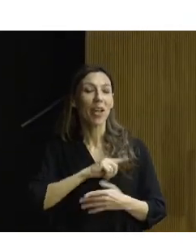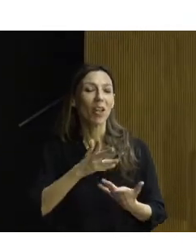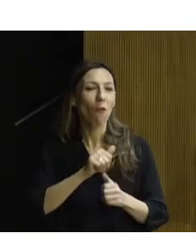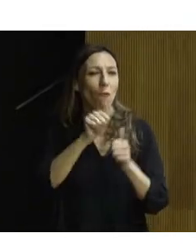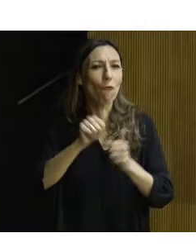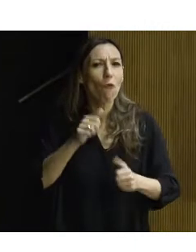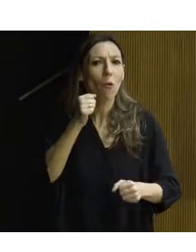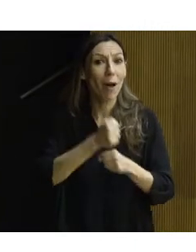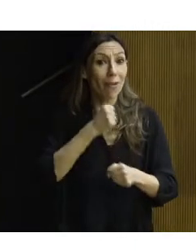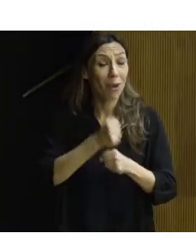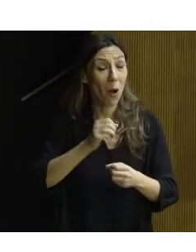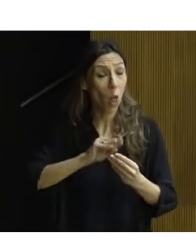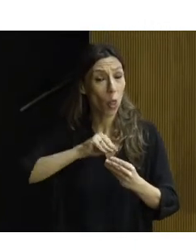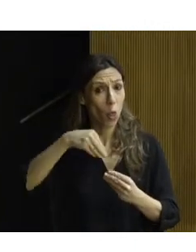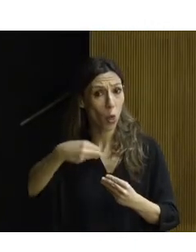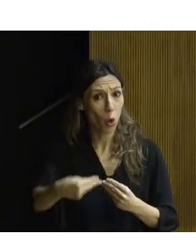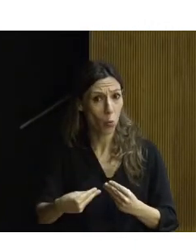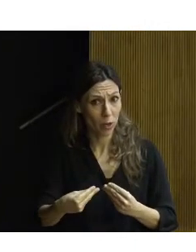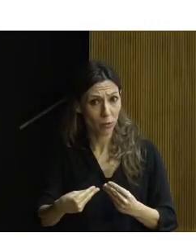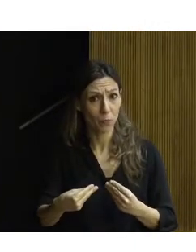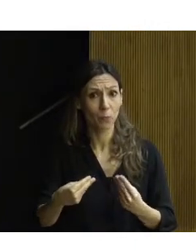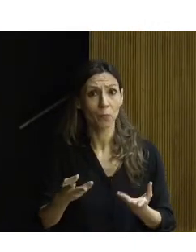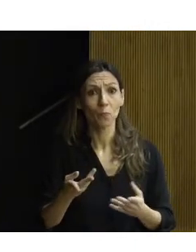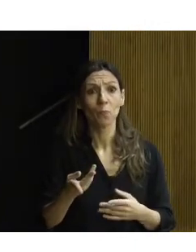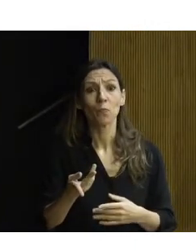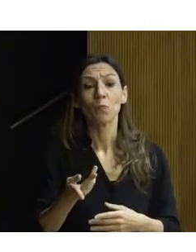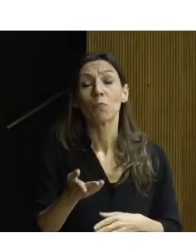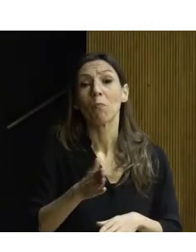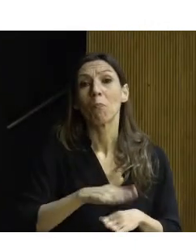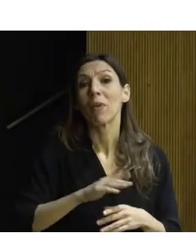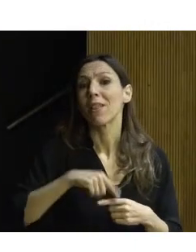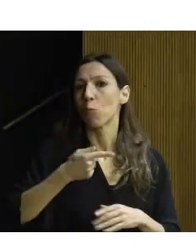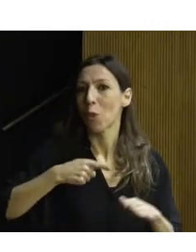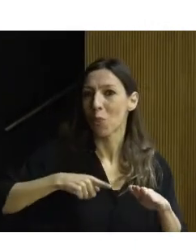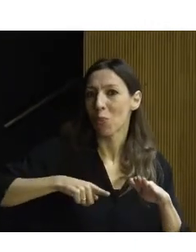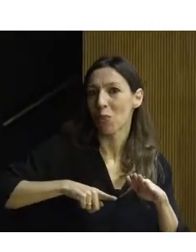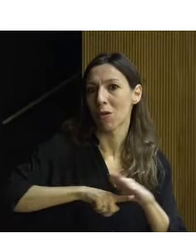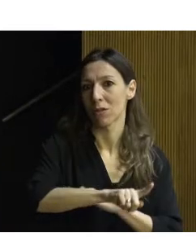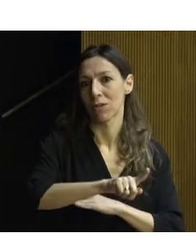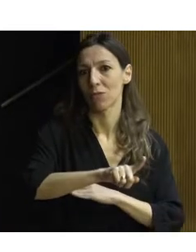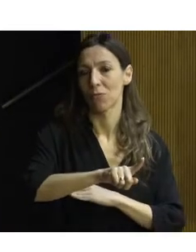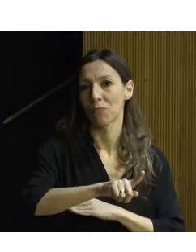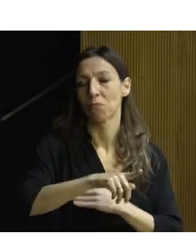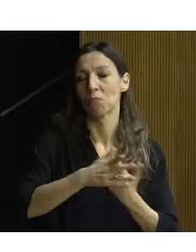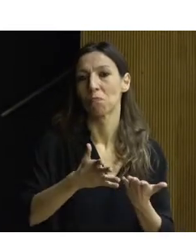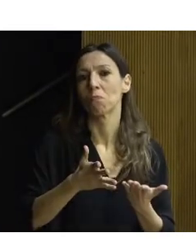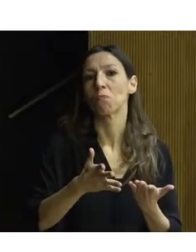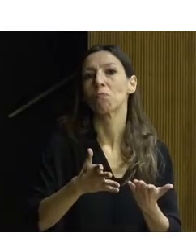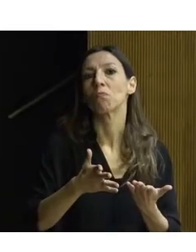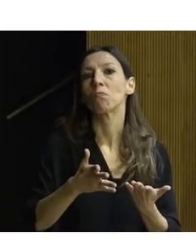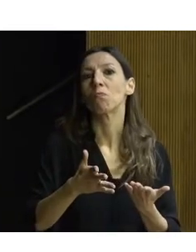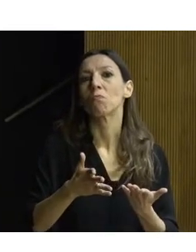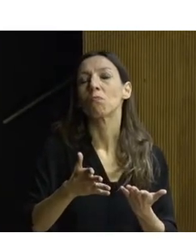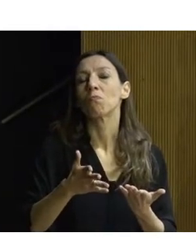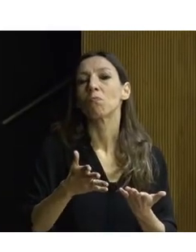trabajar de este documento, pues tenemos para poder desarrollarla, por un lado, a Belén Rodríguez